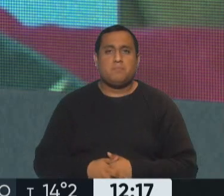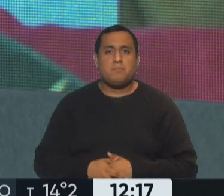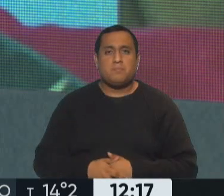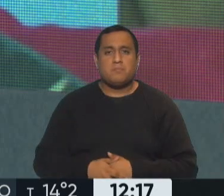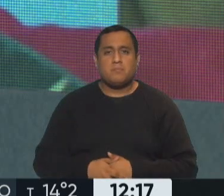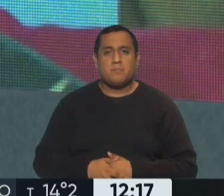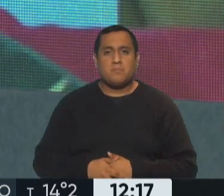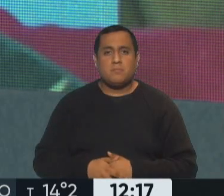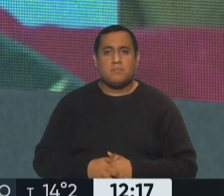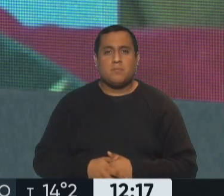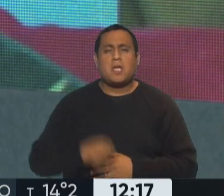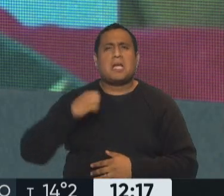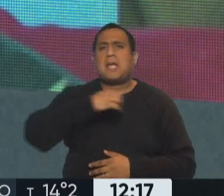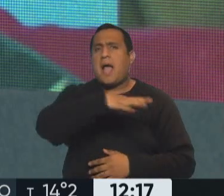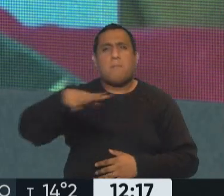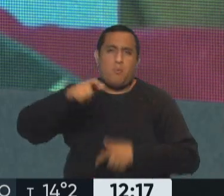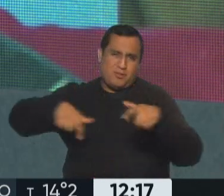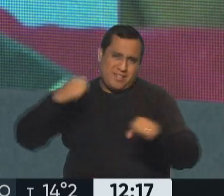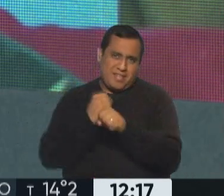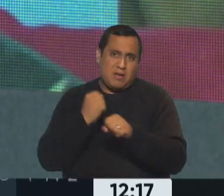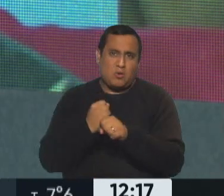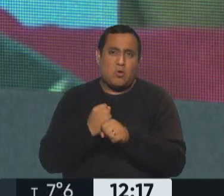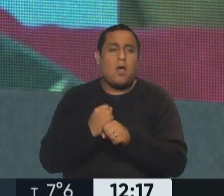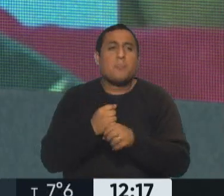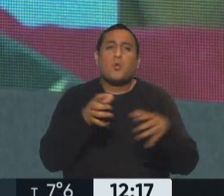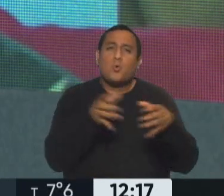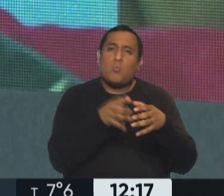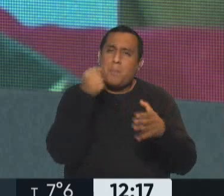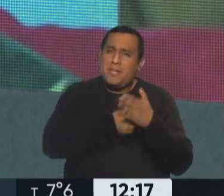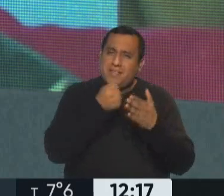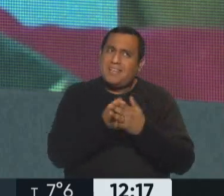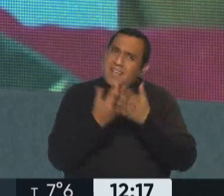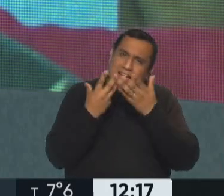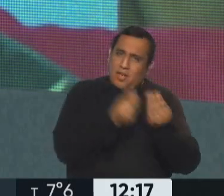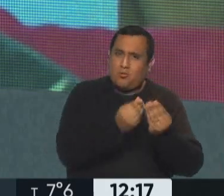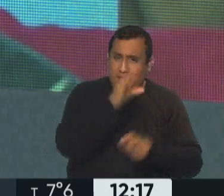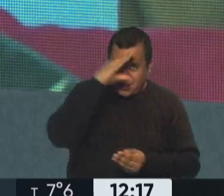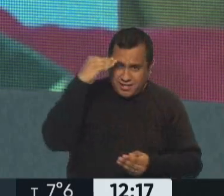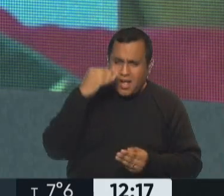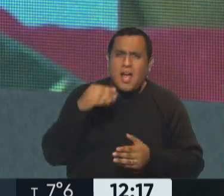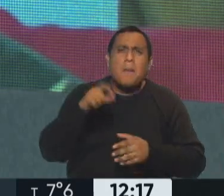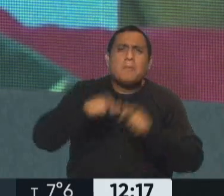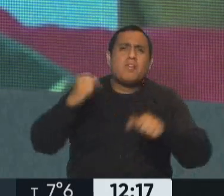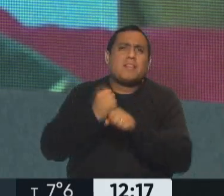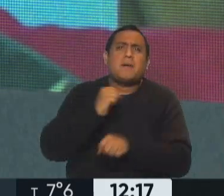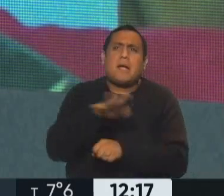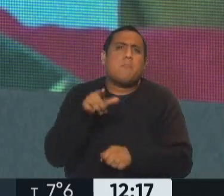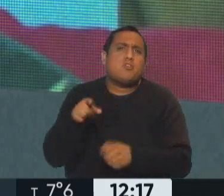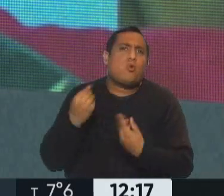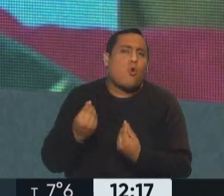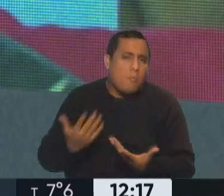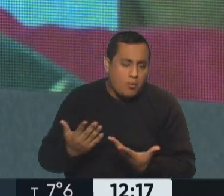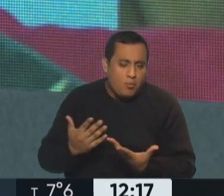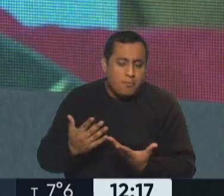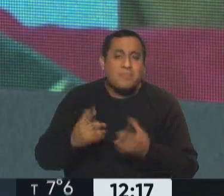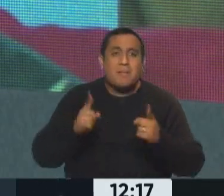Bueno, ¿cómo está tomando el campo la defensa de la militancia a Cristina Fernández de Kirchner, su situación judicial y en el medio, bueno,